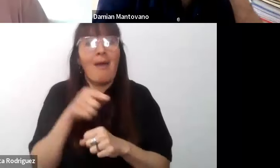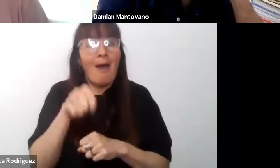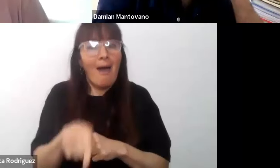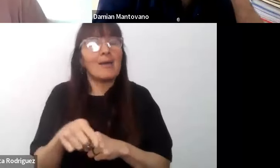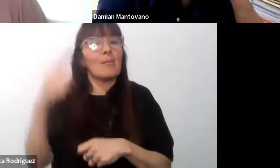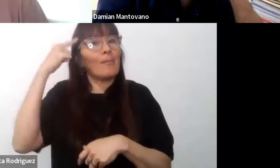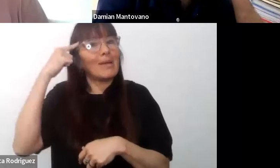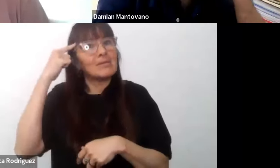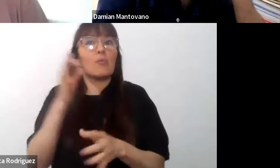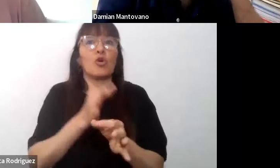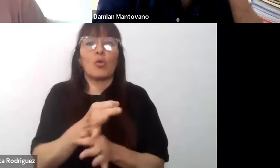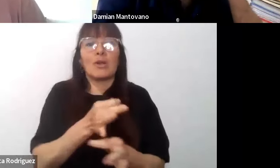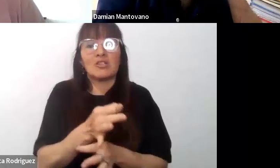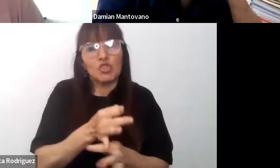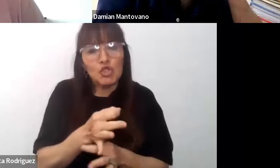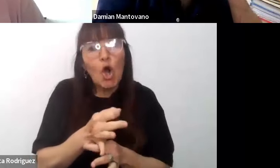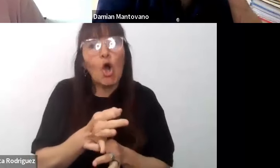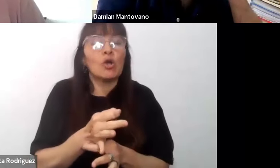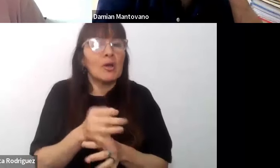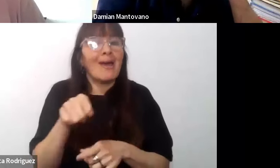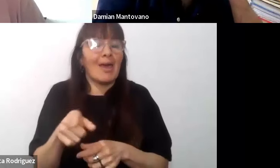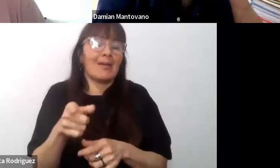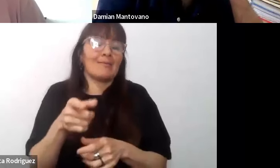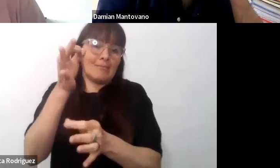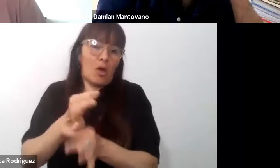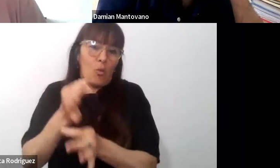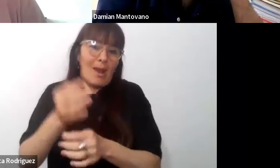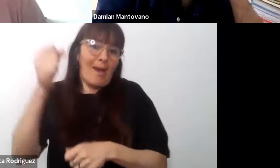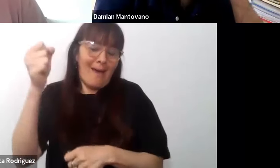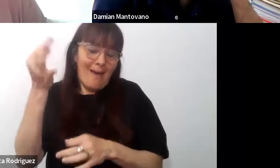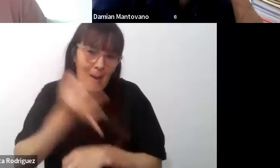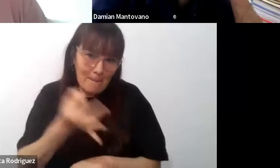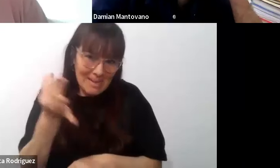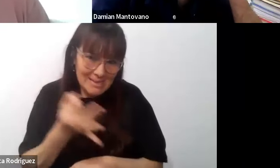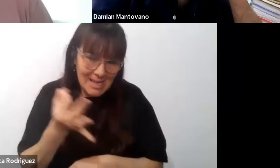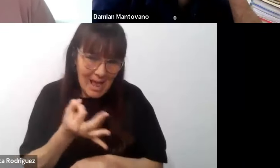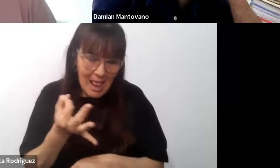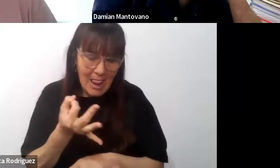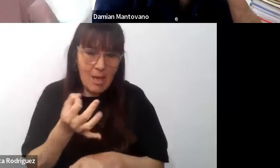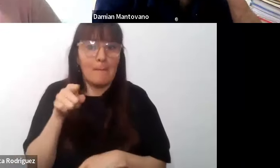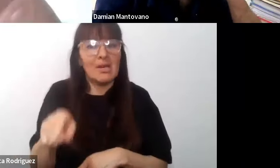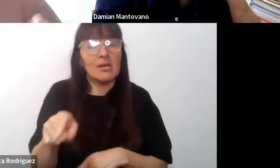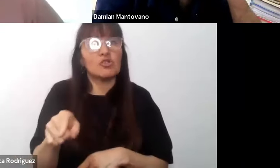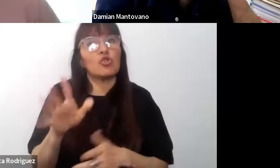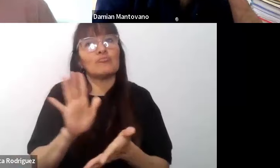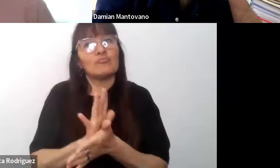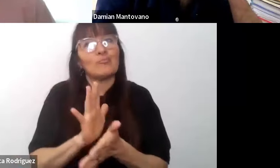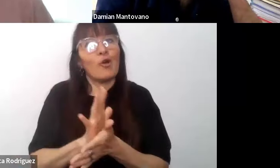escolarización en un establecimiento especial, pero eso debe considerarse como una excepción.